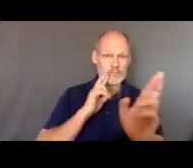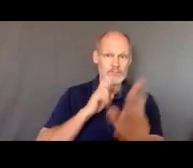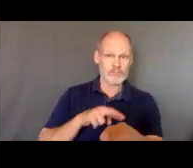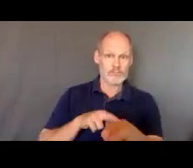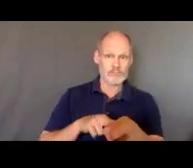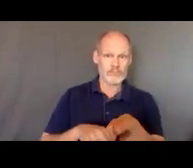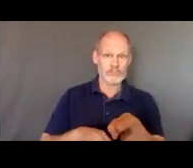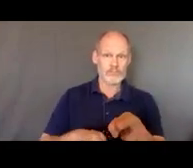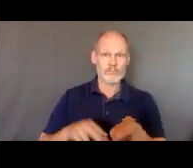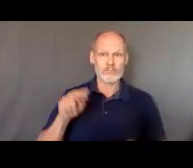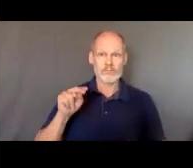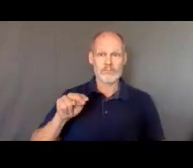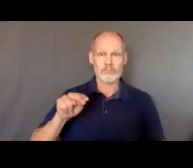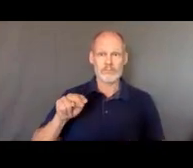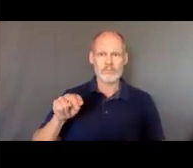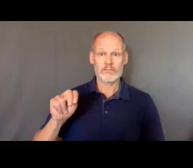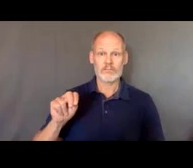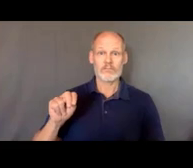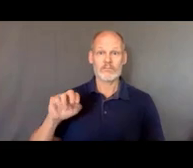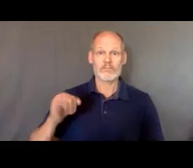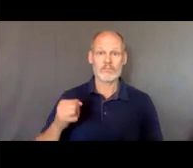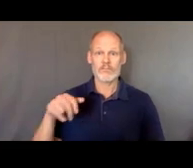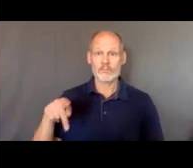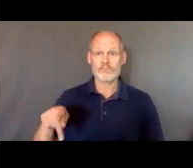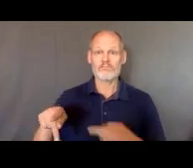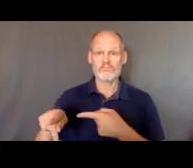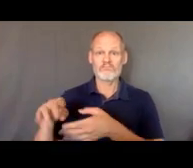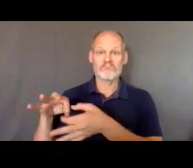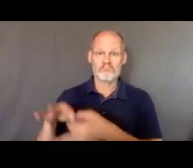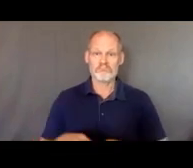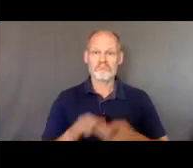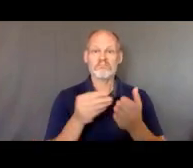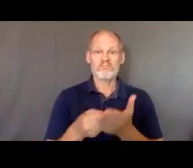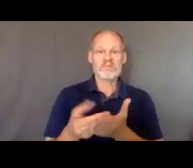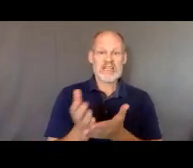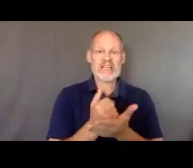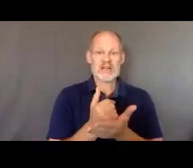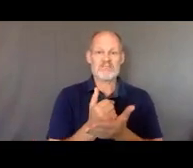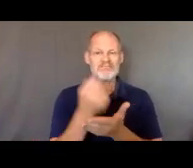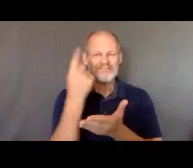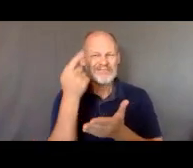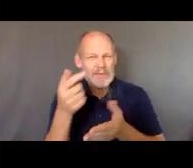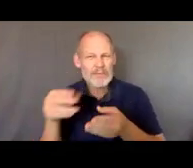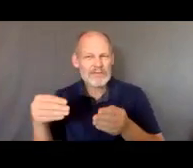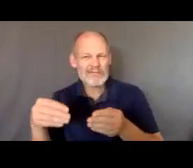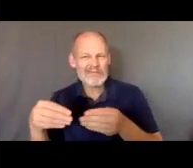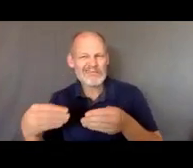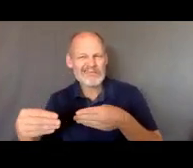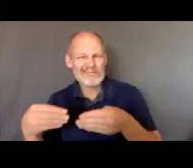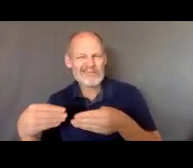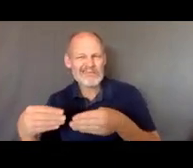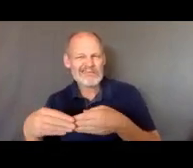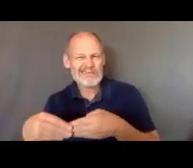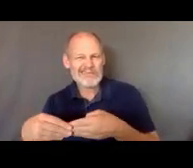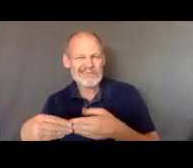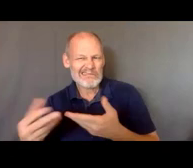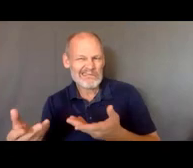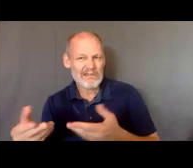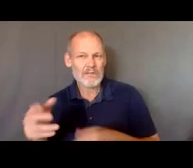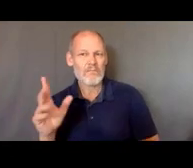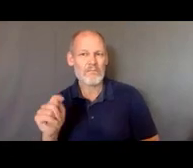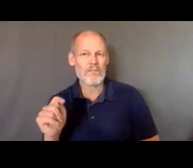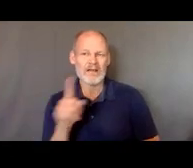en JP si tiene ciertos requisitos de ingreso hay cierta flexibilidad pero tienen que llamar